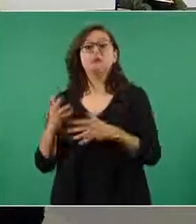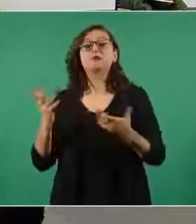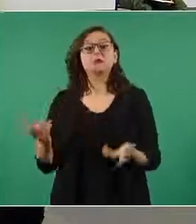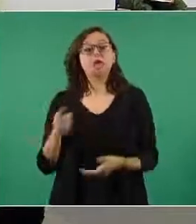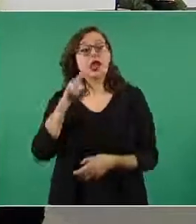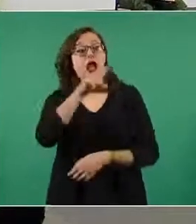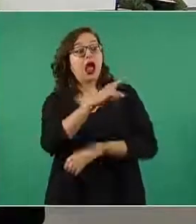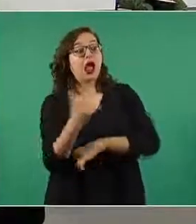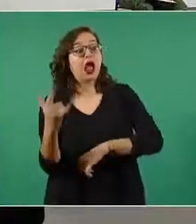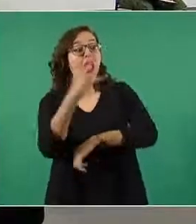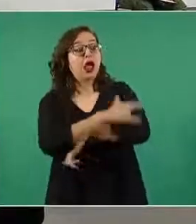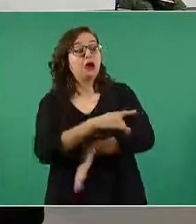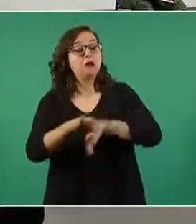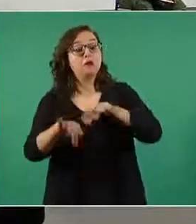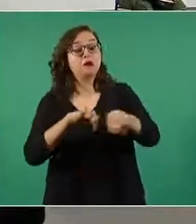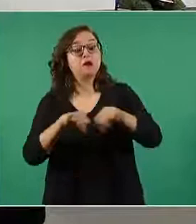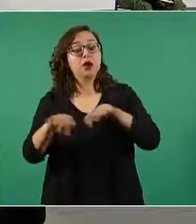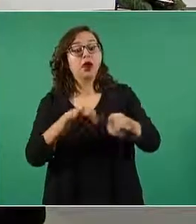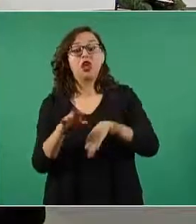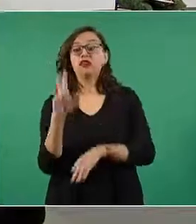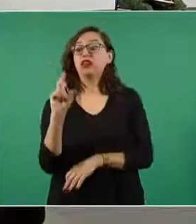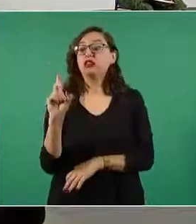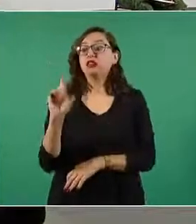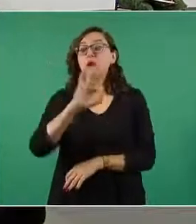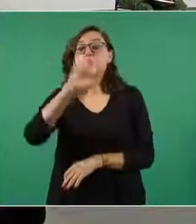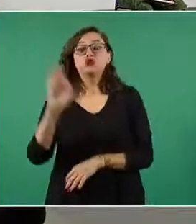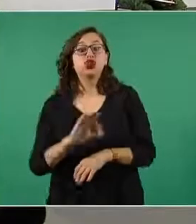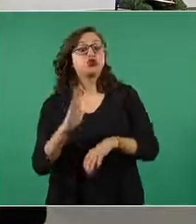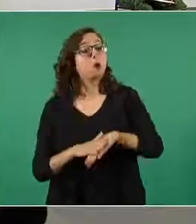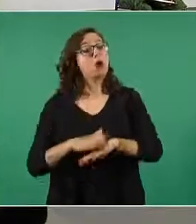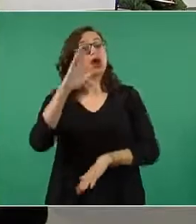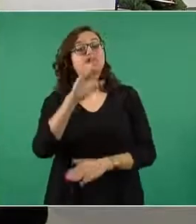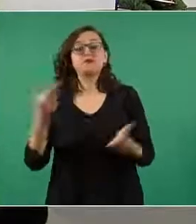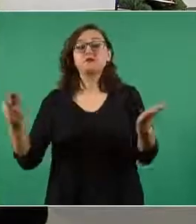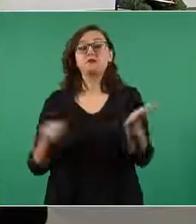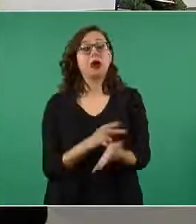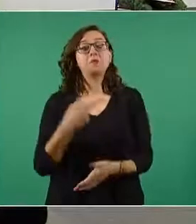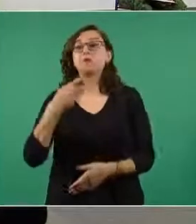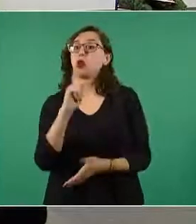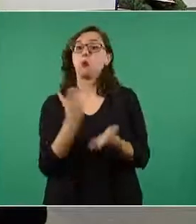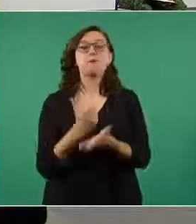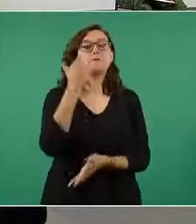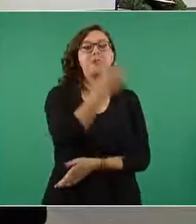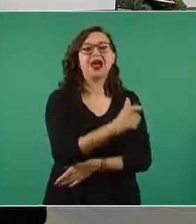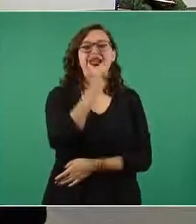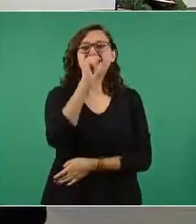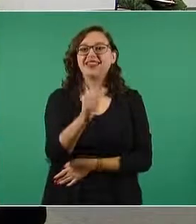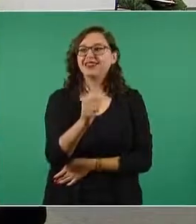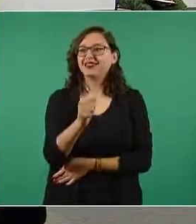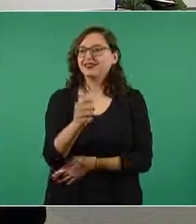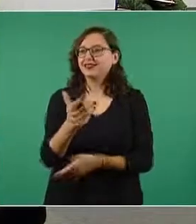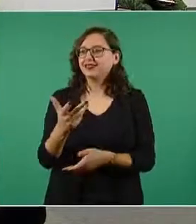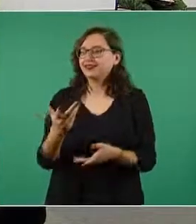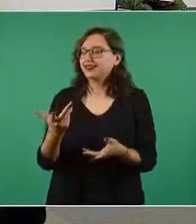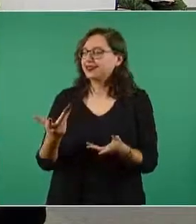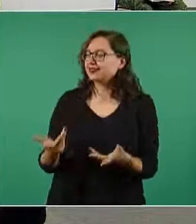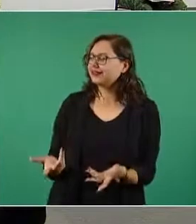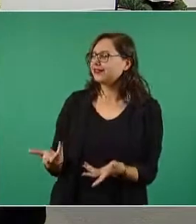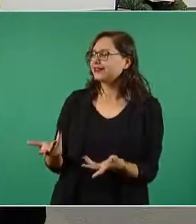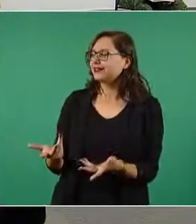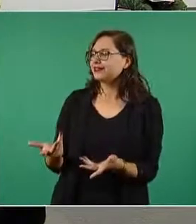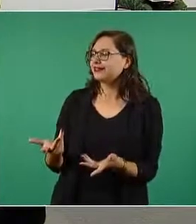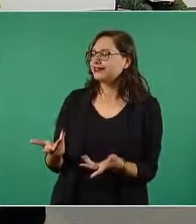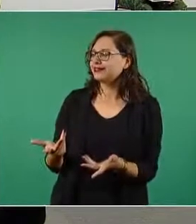30% más de lo que reciben es exactamente lo que el general está explicando